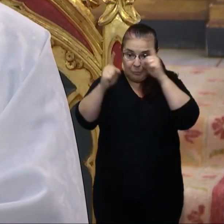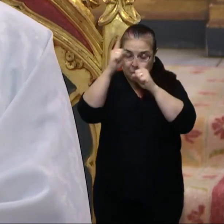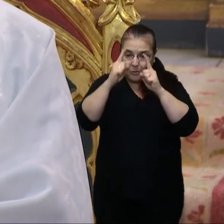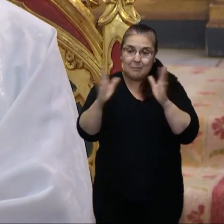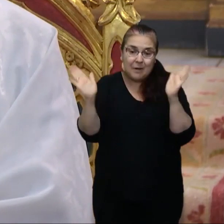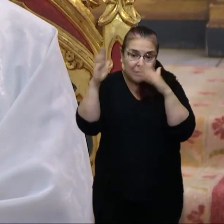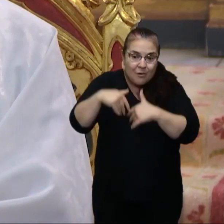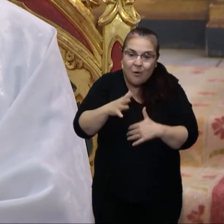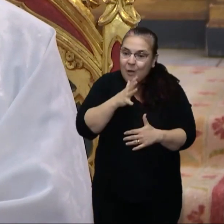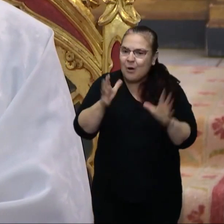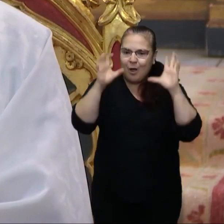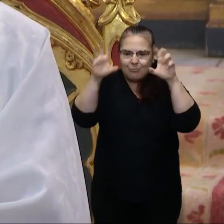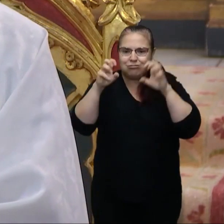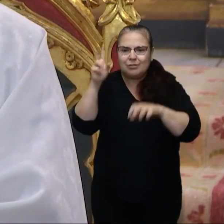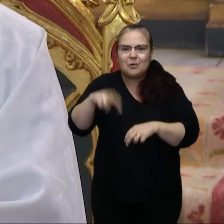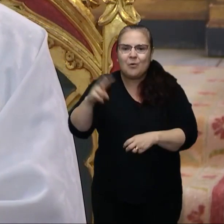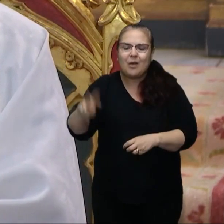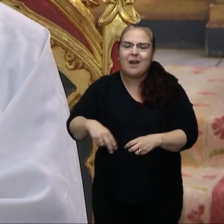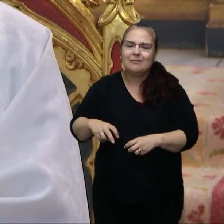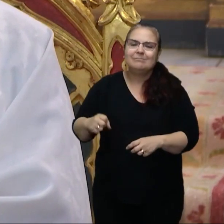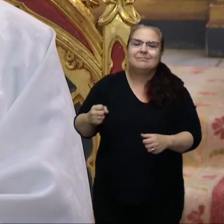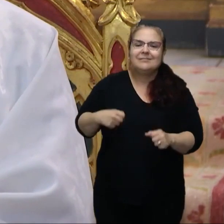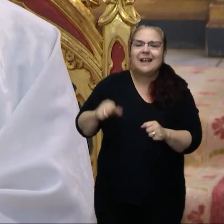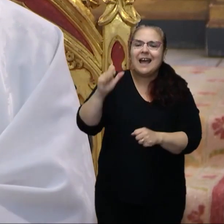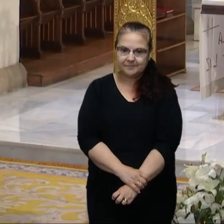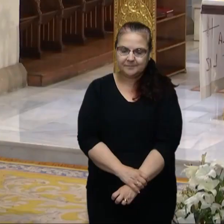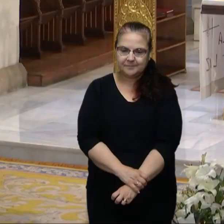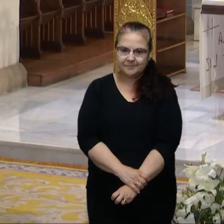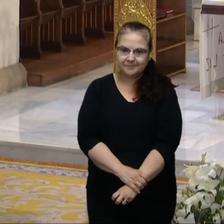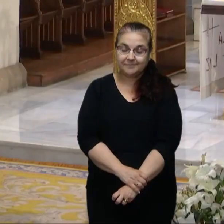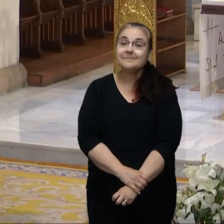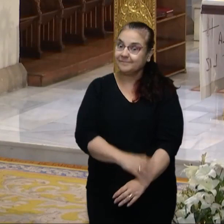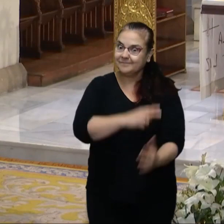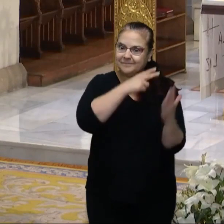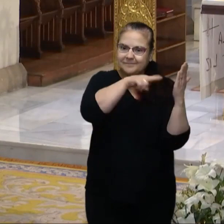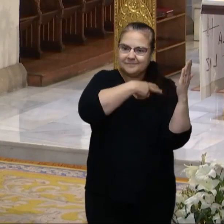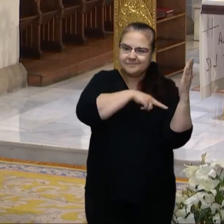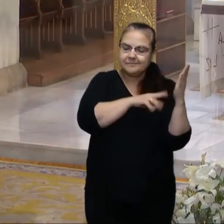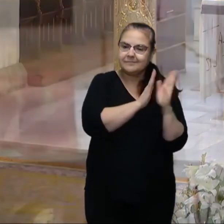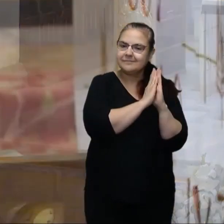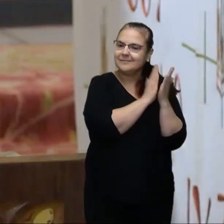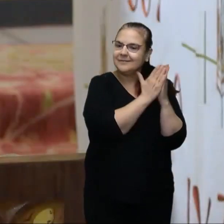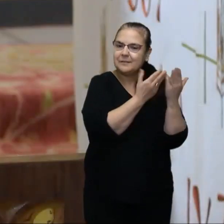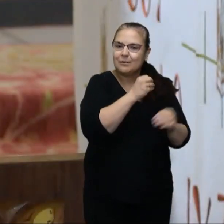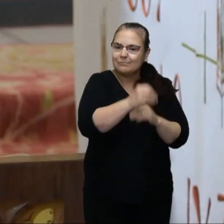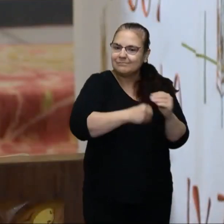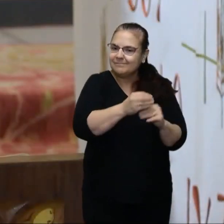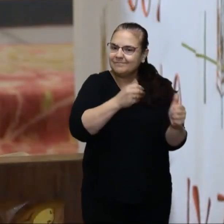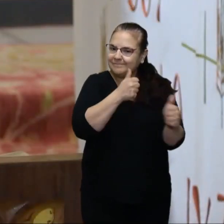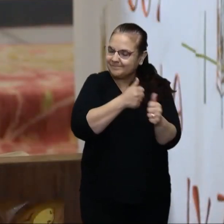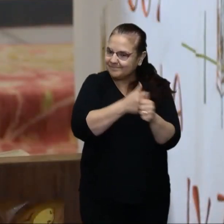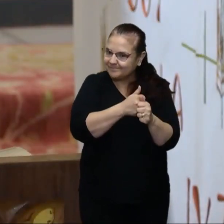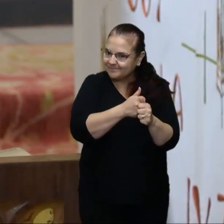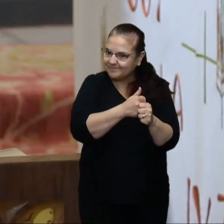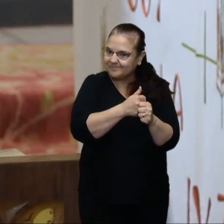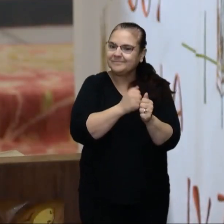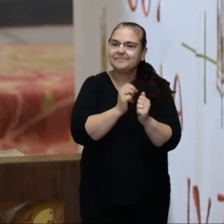murió en el año 373. Lectura del libro de los hechos de los apóstoles.